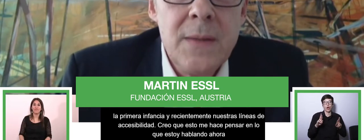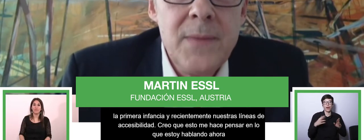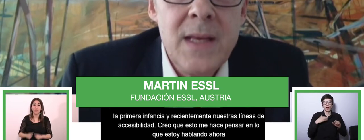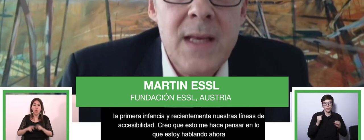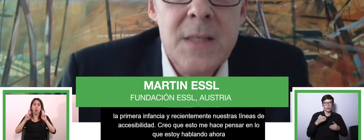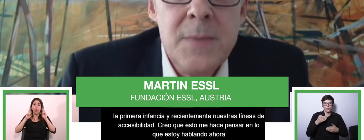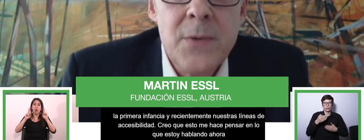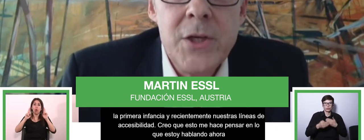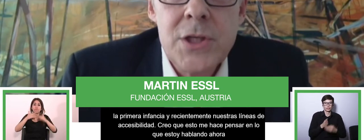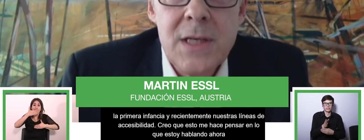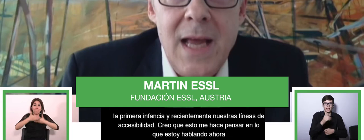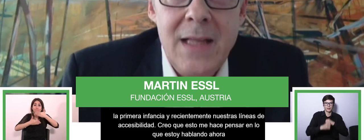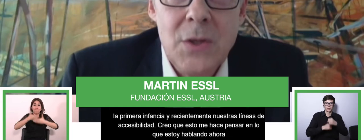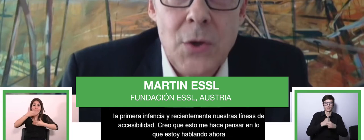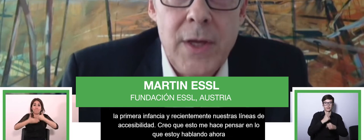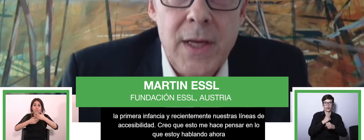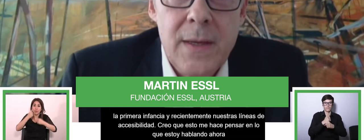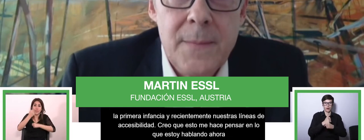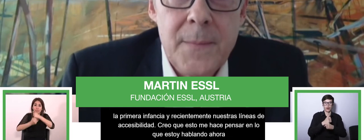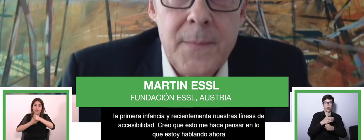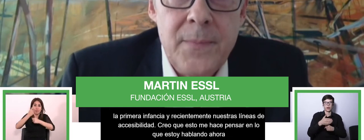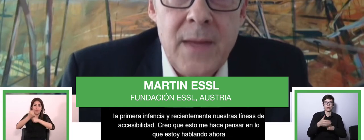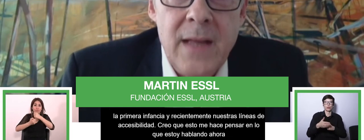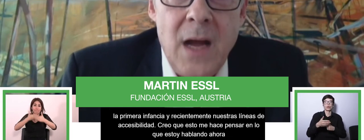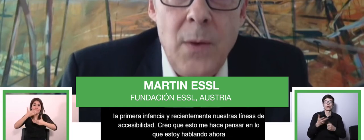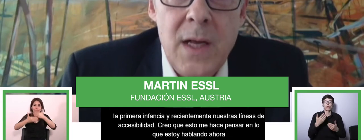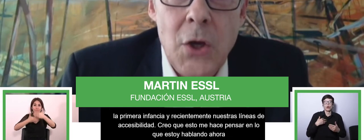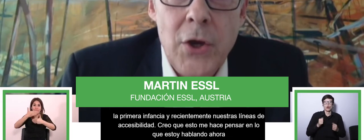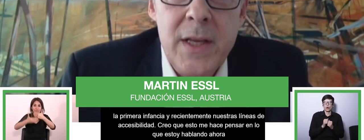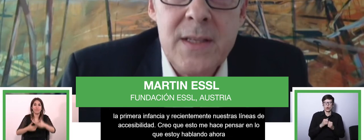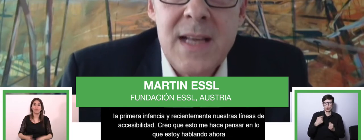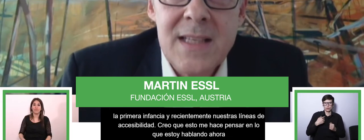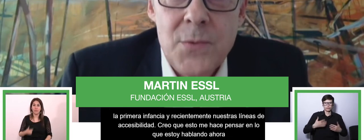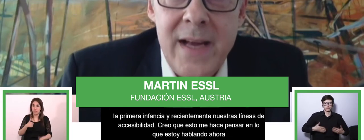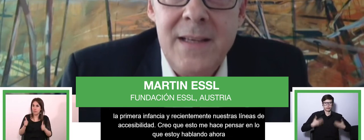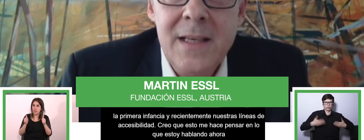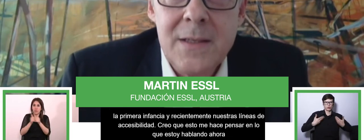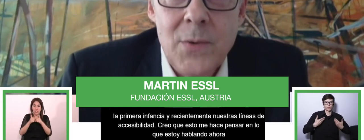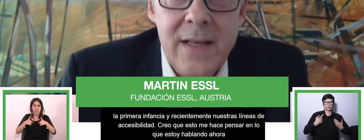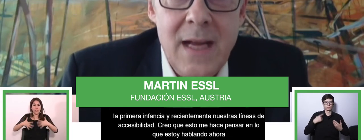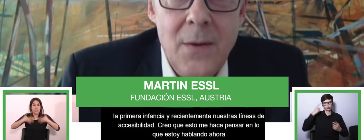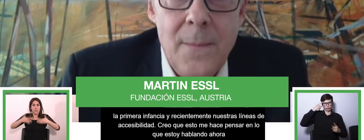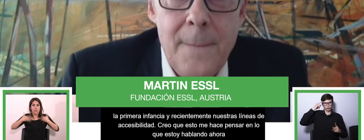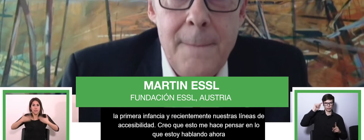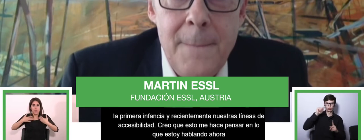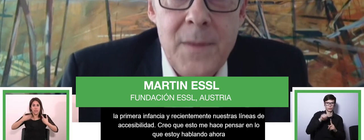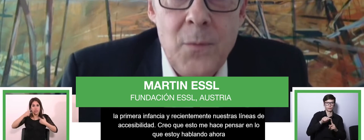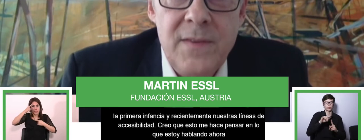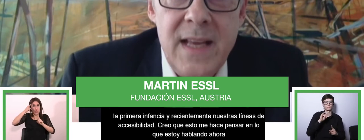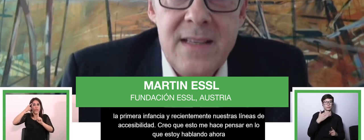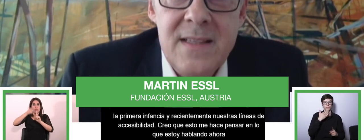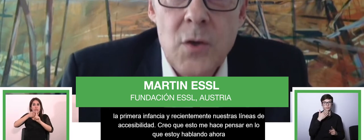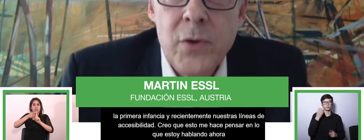trabajando en colaboración y seguir con la inspiración mutua y el aprendizaje. Y el aprendizaje